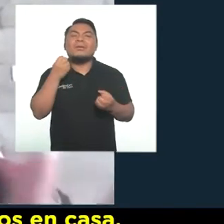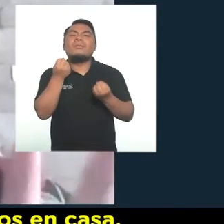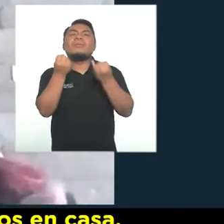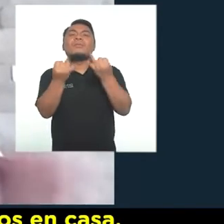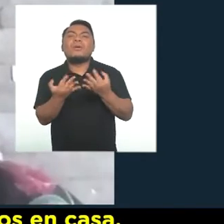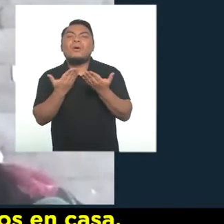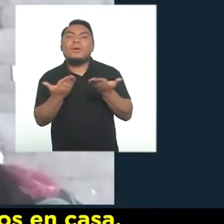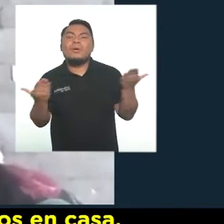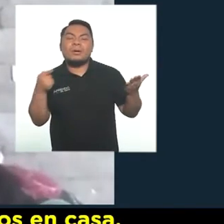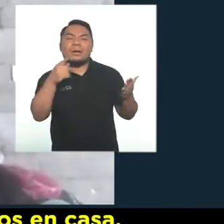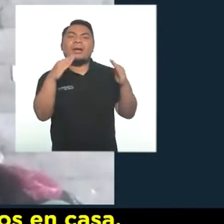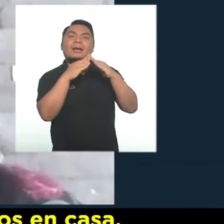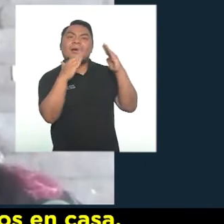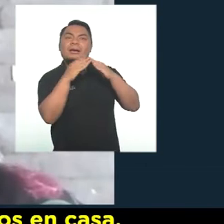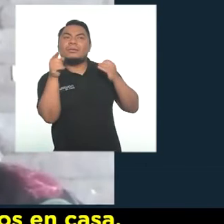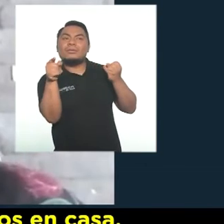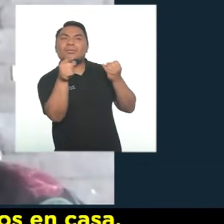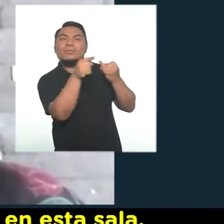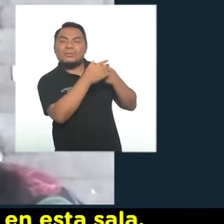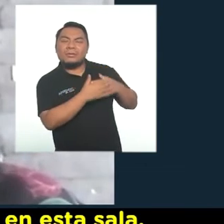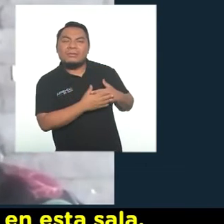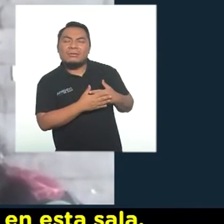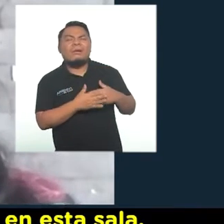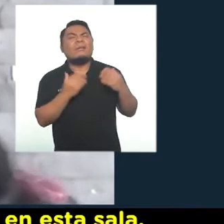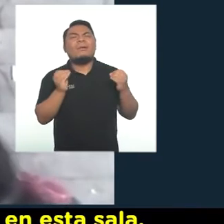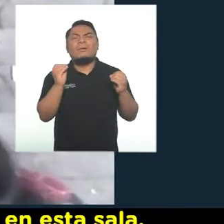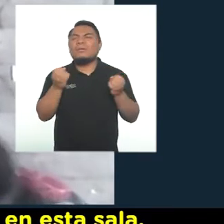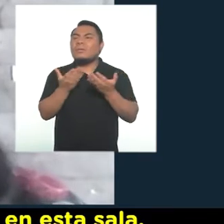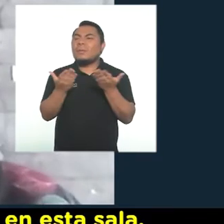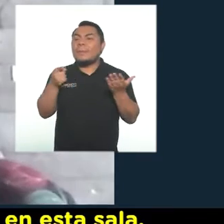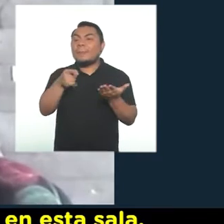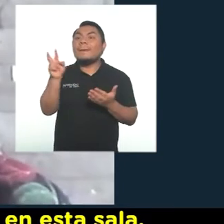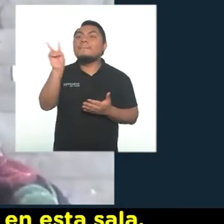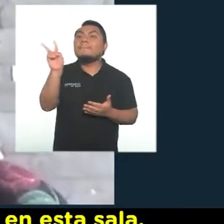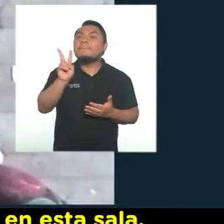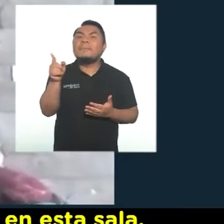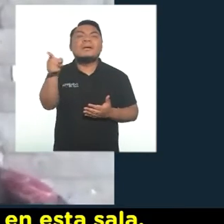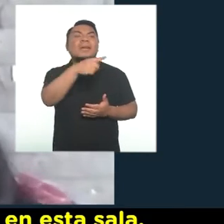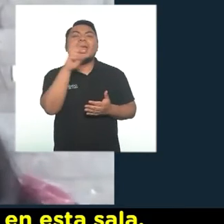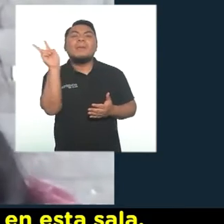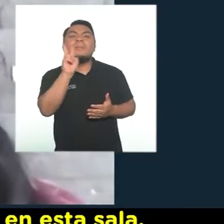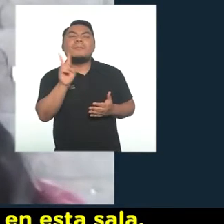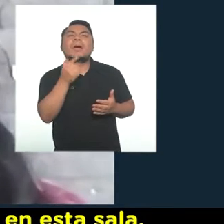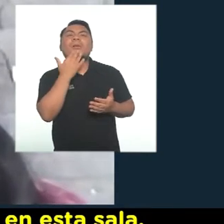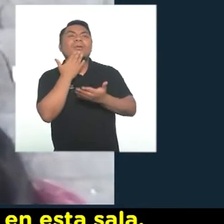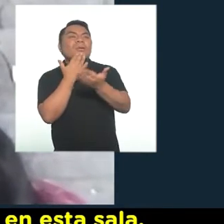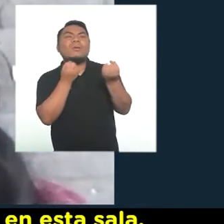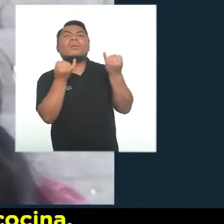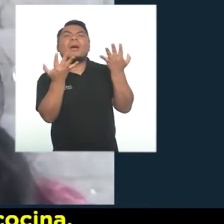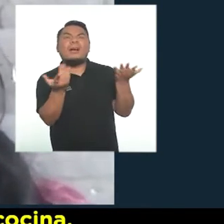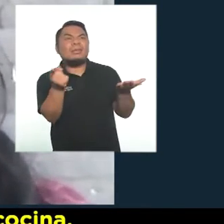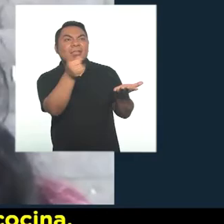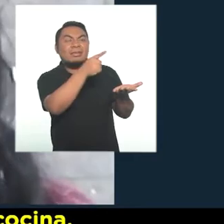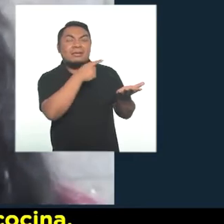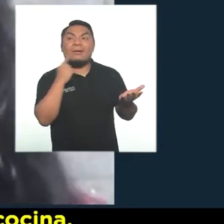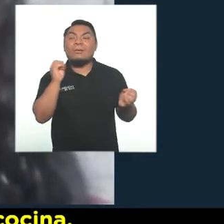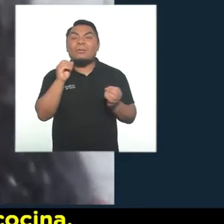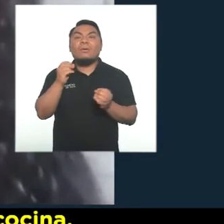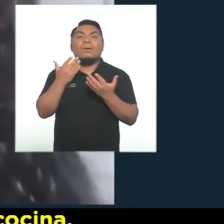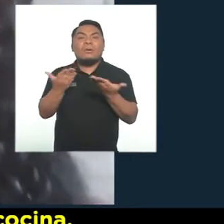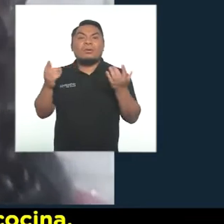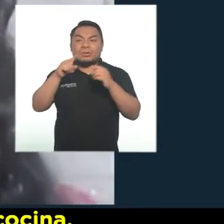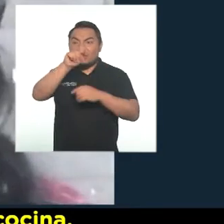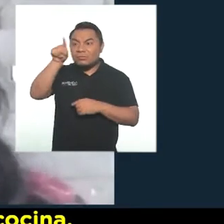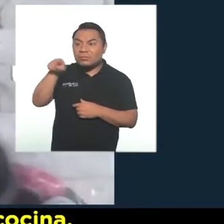contar cuántos objetos tenemos en casa. Podemos decir cuántos objetos verdes tenemos en esta sala, cuántos objetos